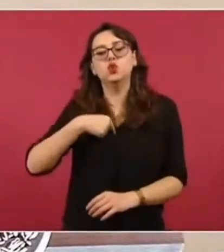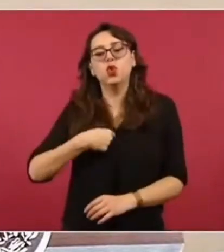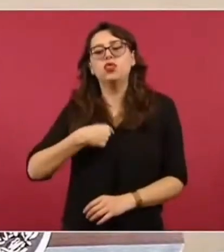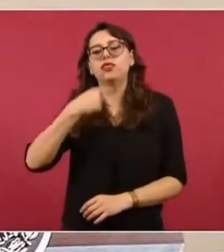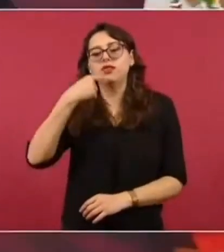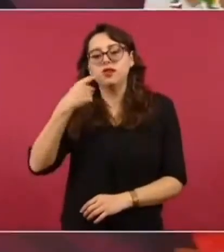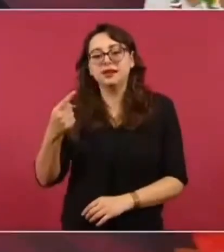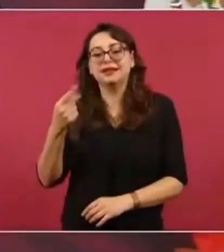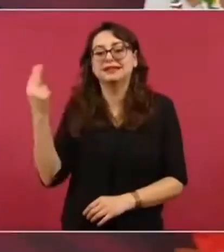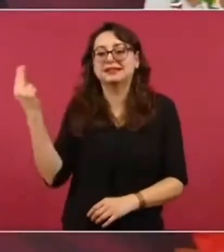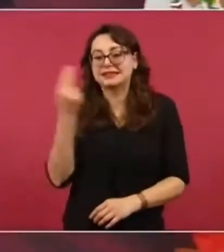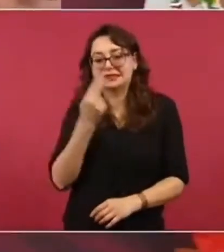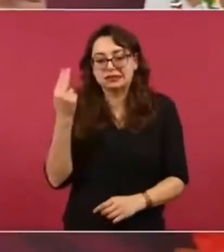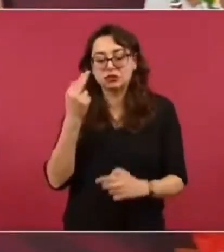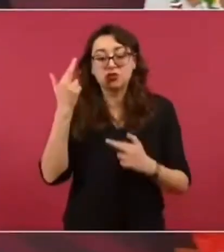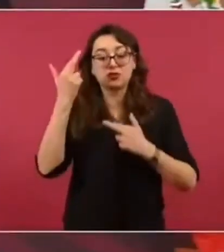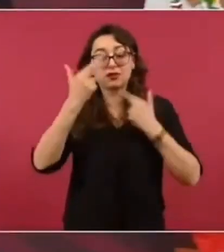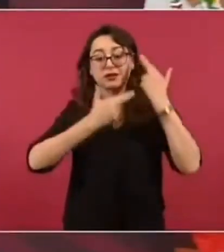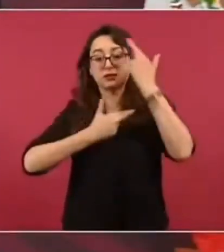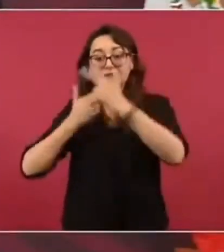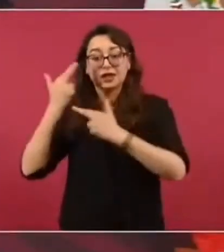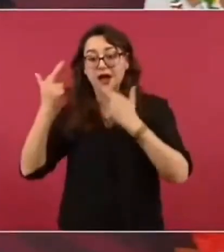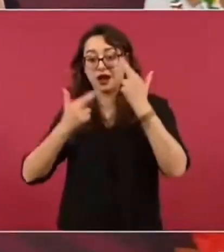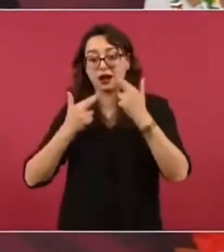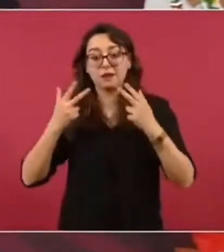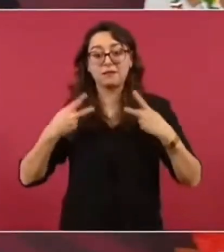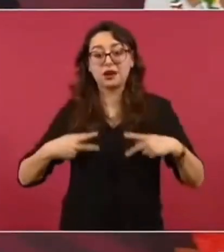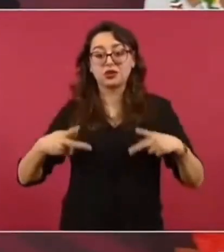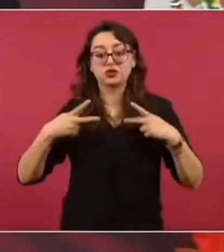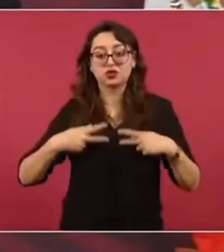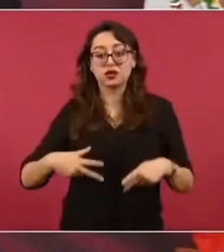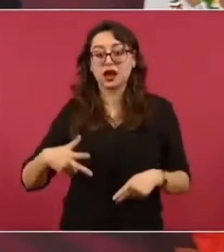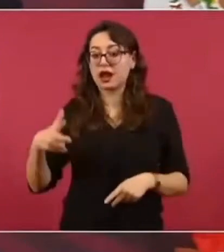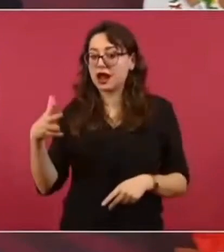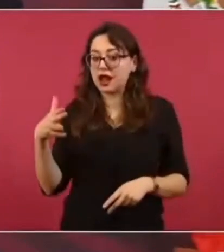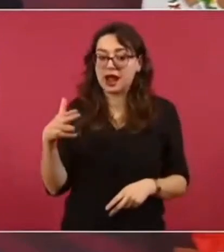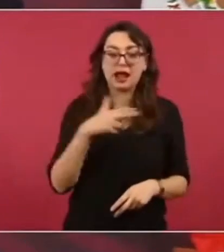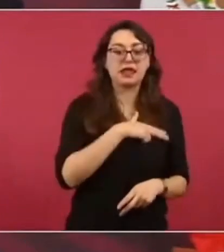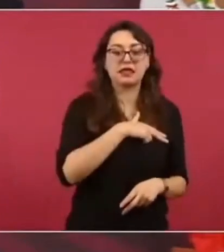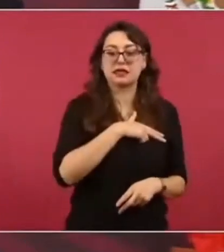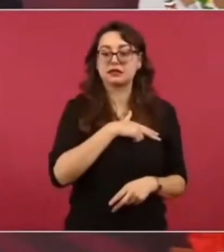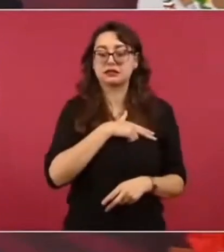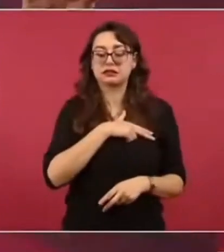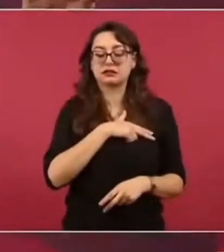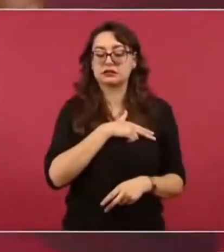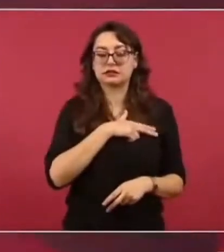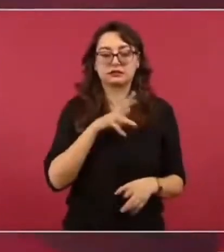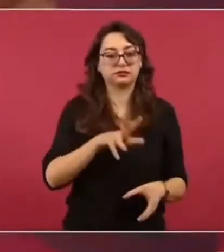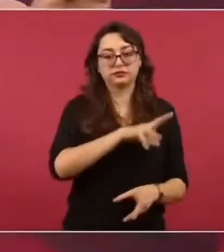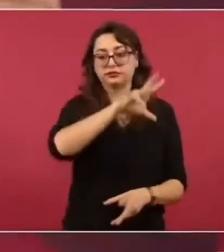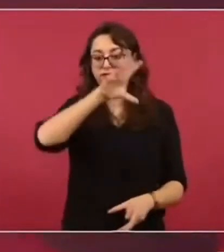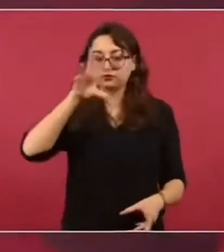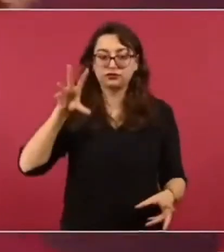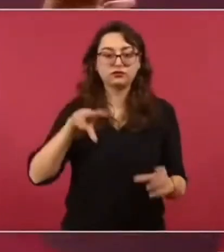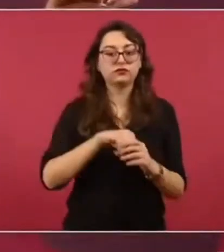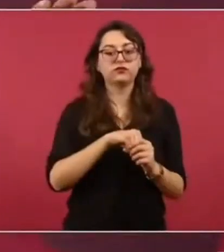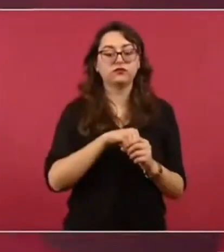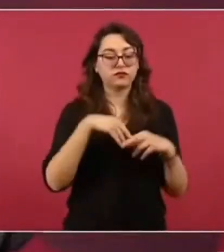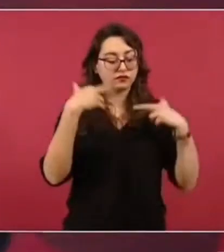de todos los heridos para que